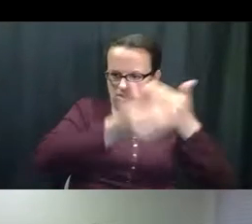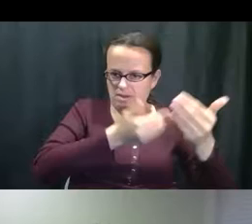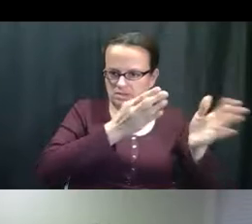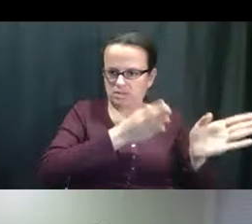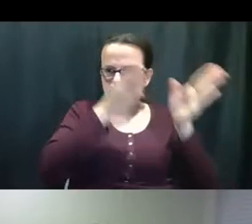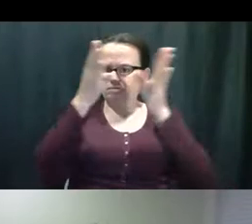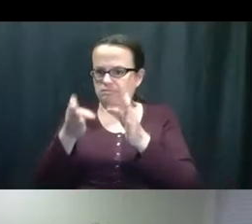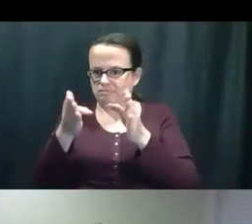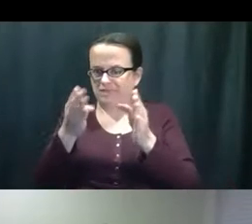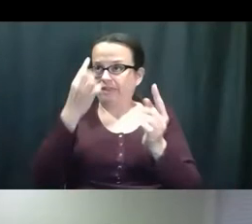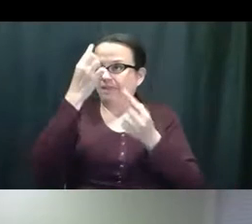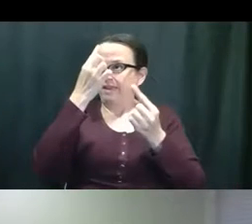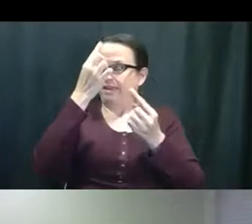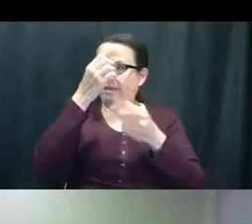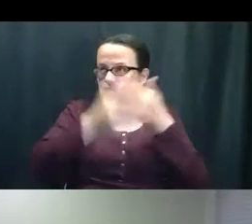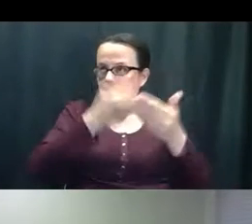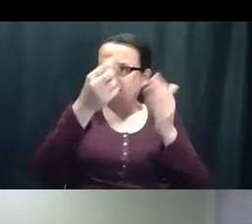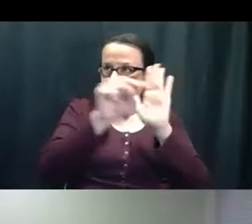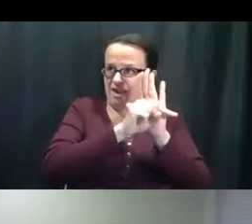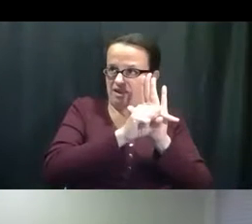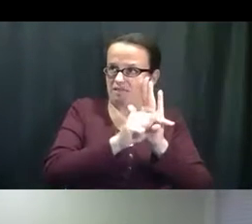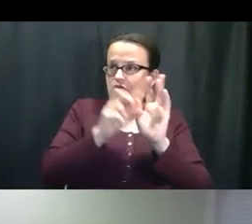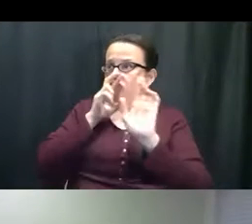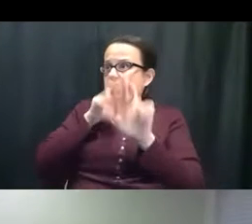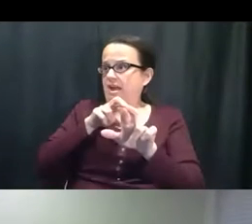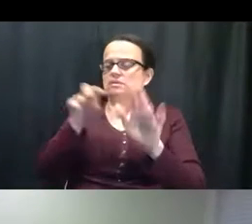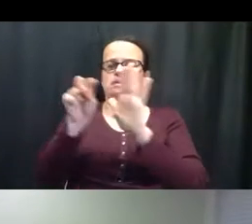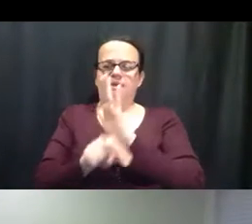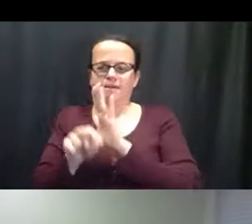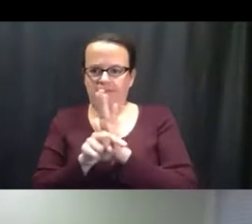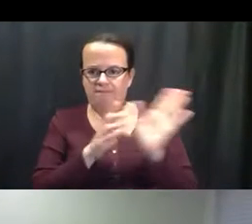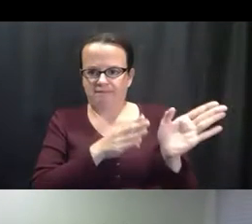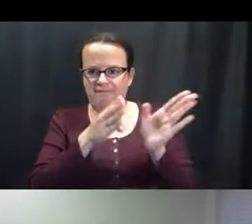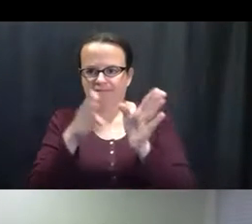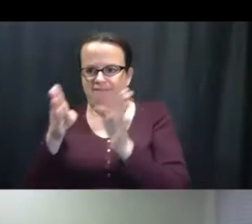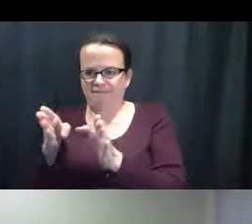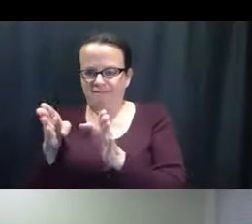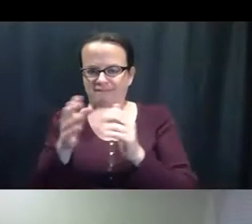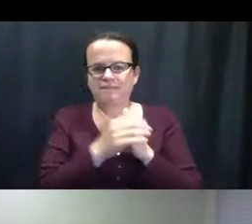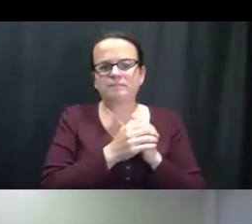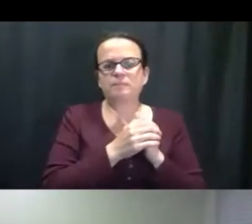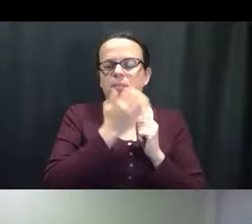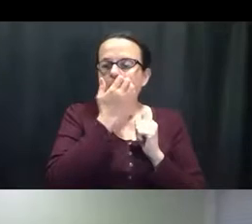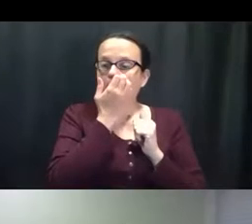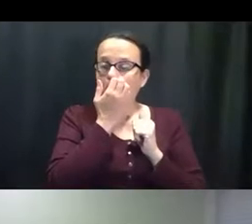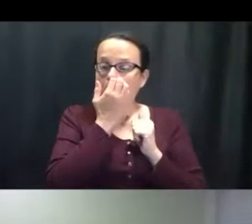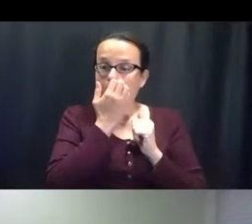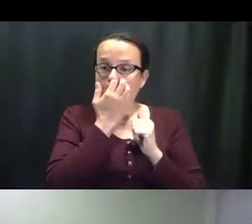manera que ellos piensan y como como resultado ellos entonces tienen una reacción negativa.